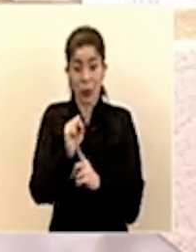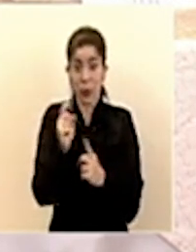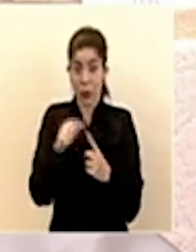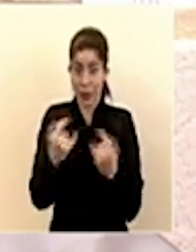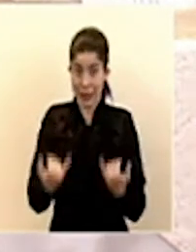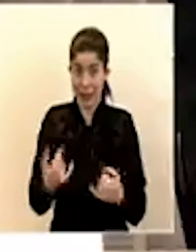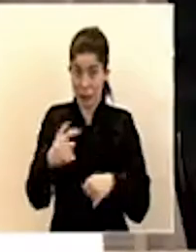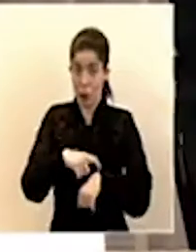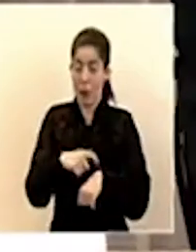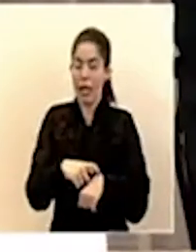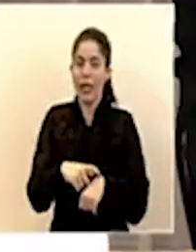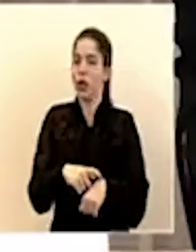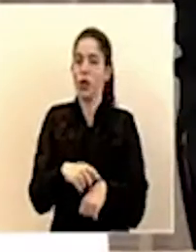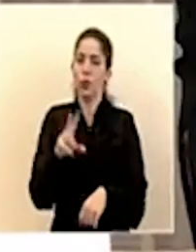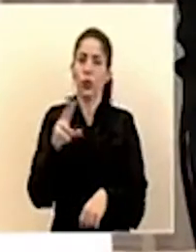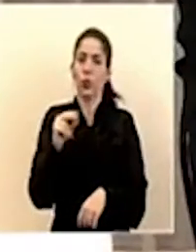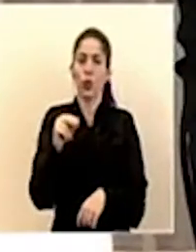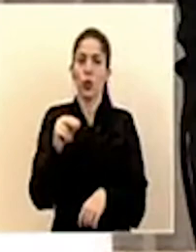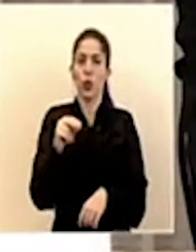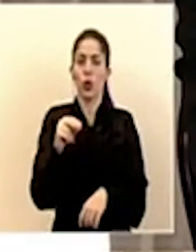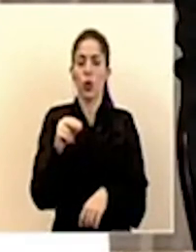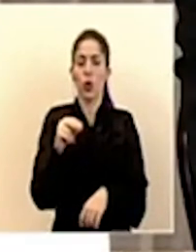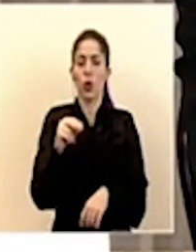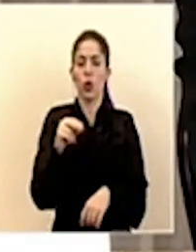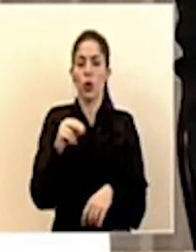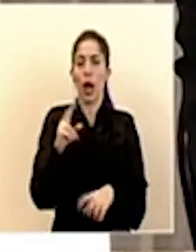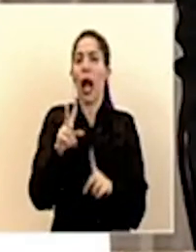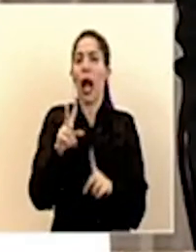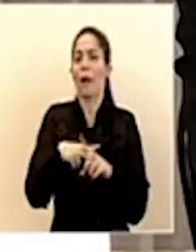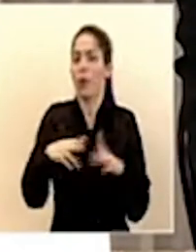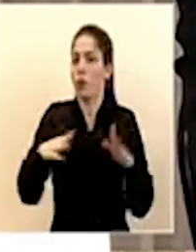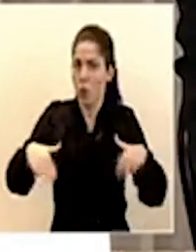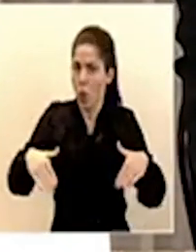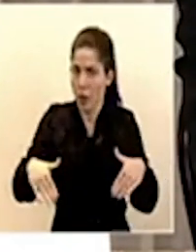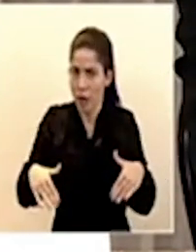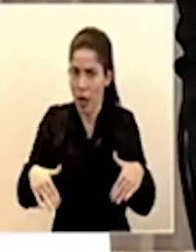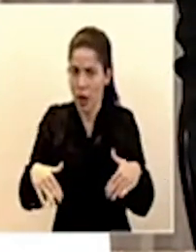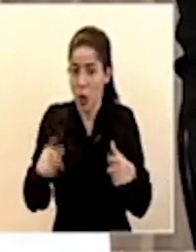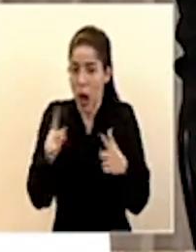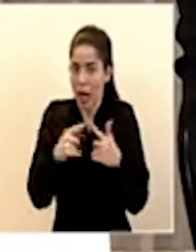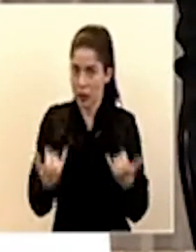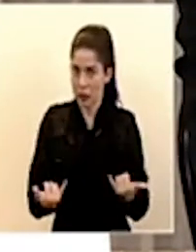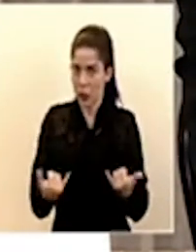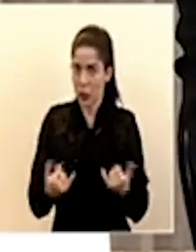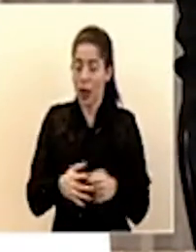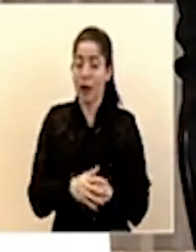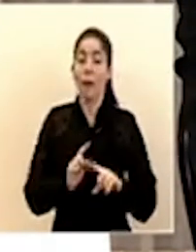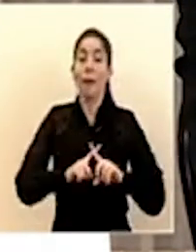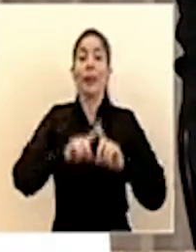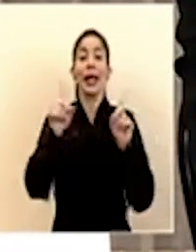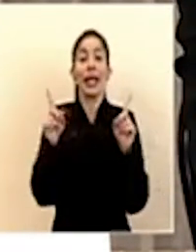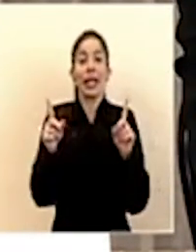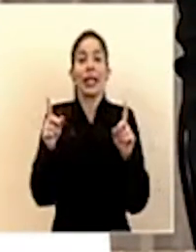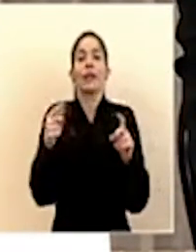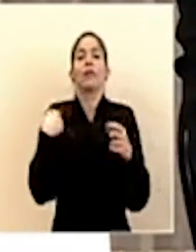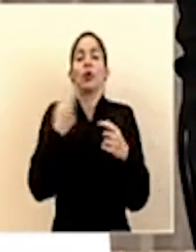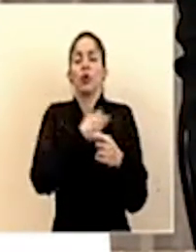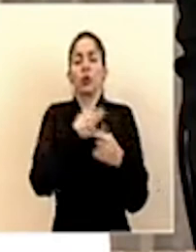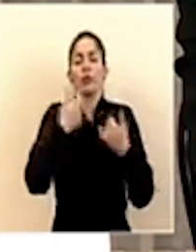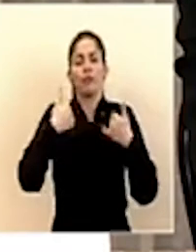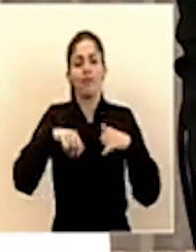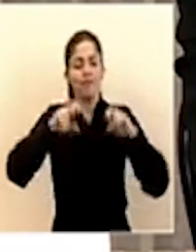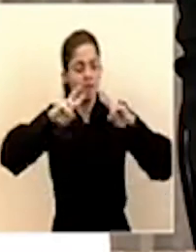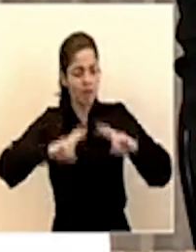el momento no hemos considerado que sea necesaria tomarla hasta ahora pero estamos constantemente